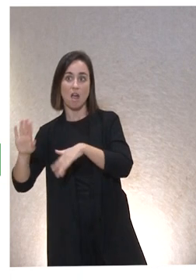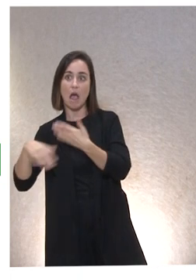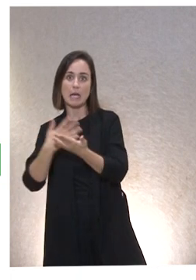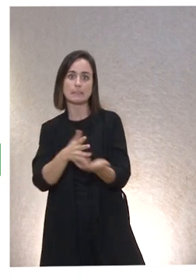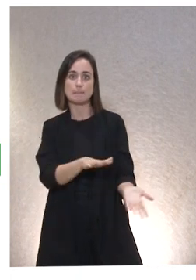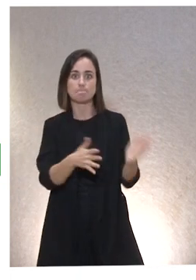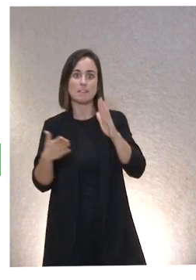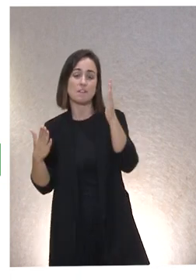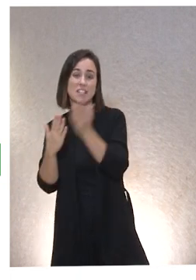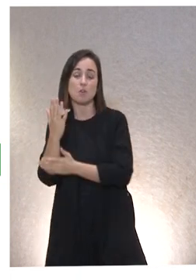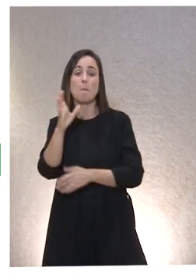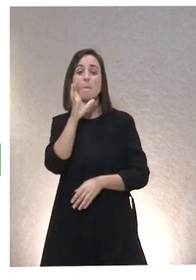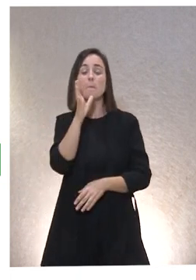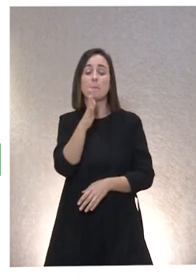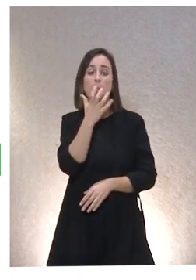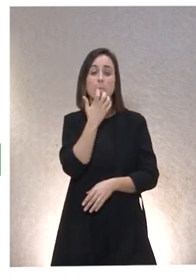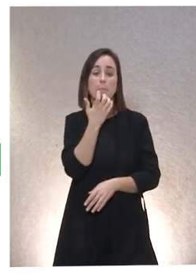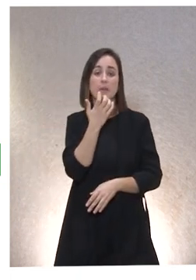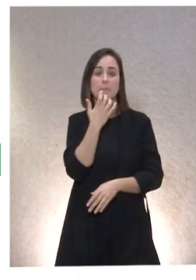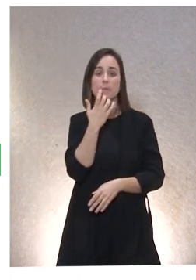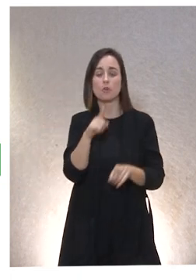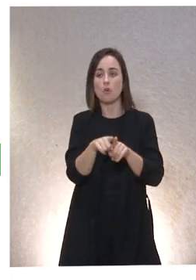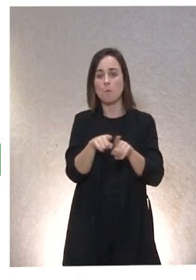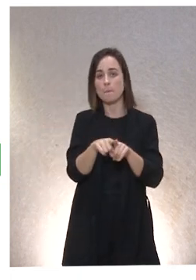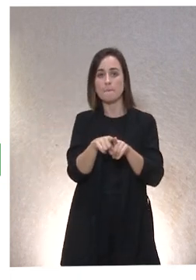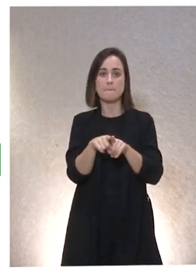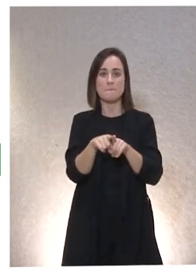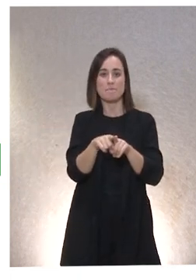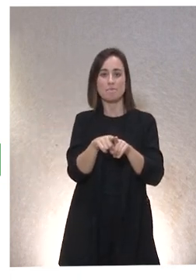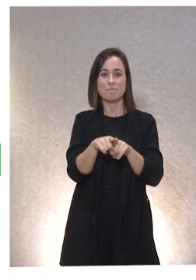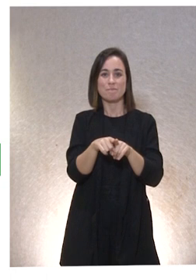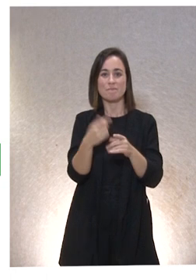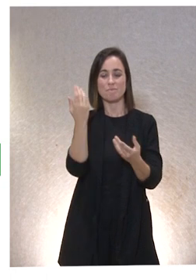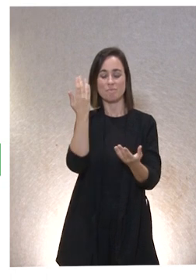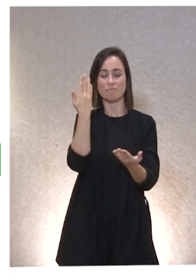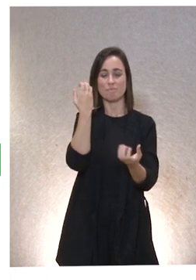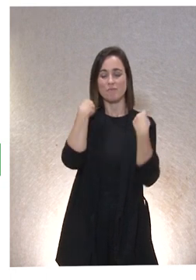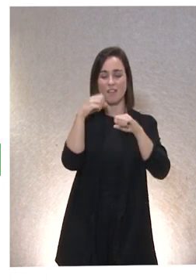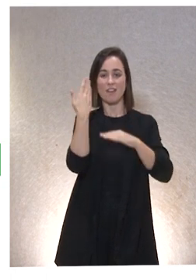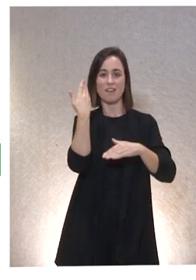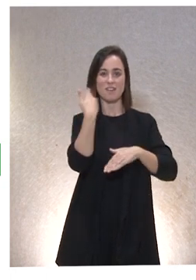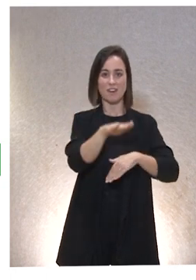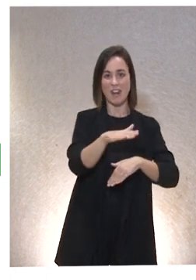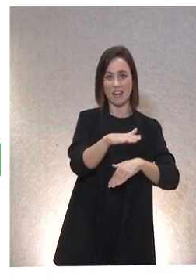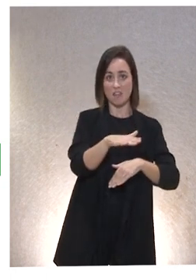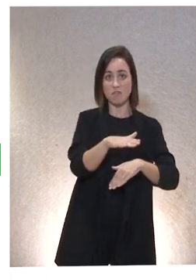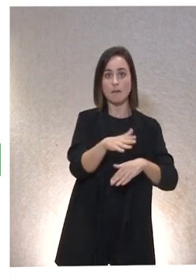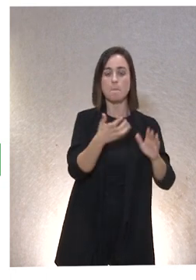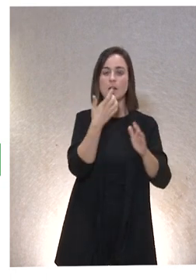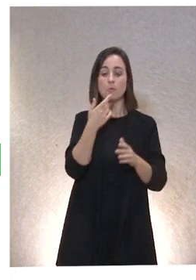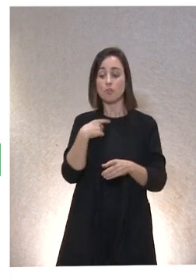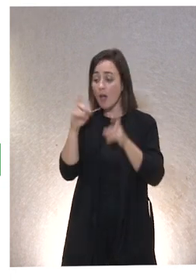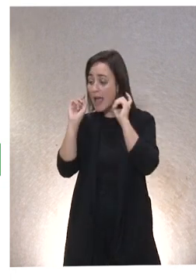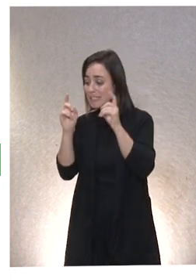negligencia. Yo tengo responsabilidad en tu educación y no te enseño a leer de verdad, a tener